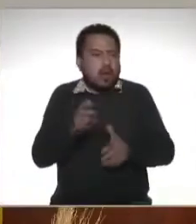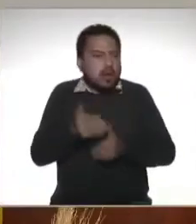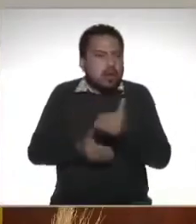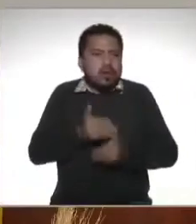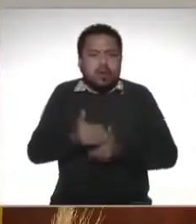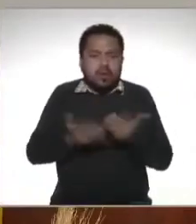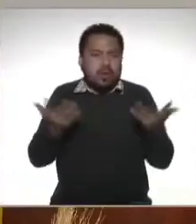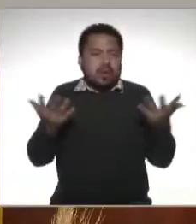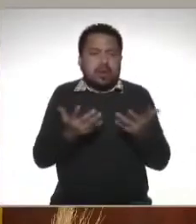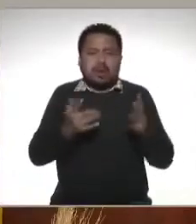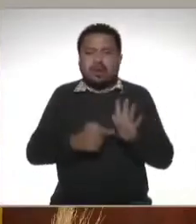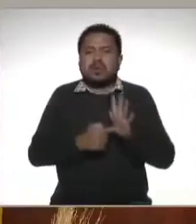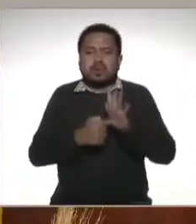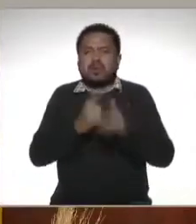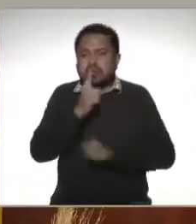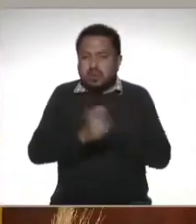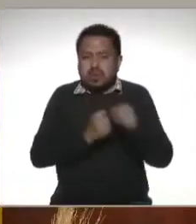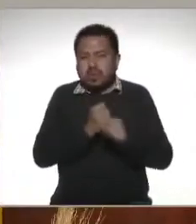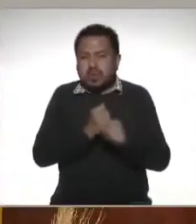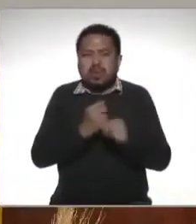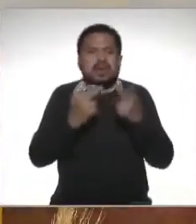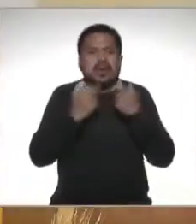de cómo hacer una declaración anual